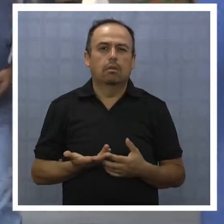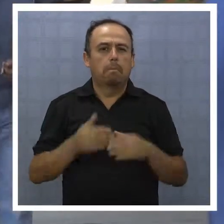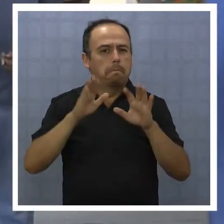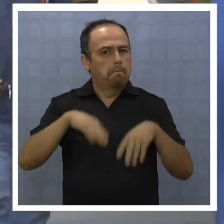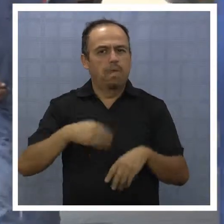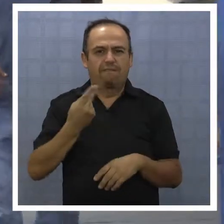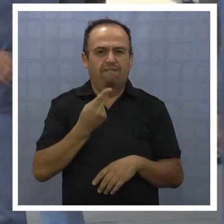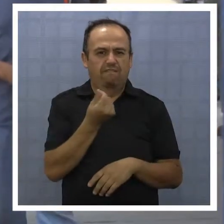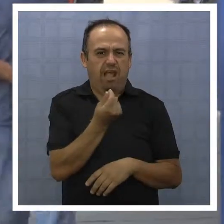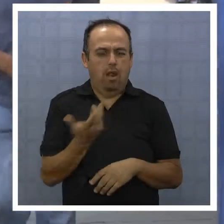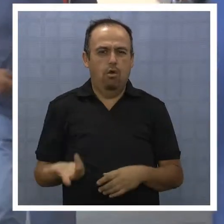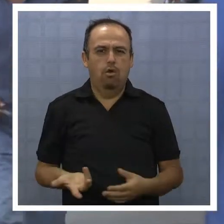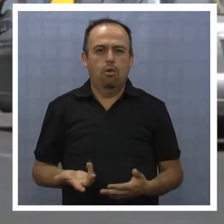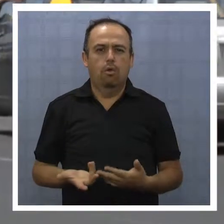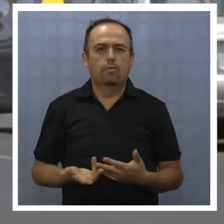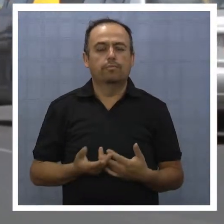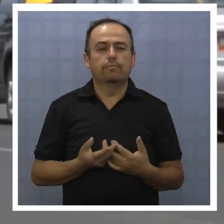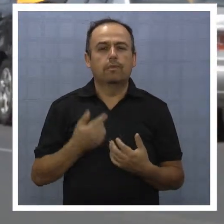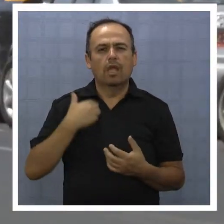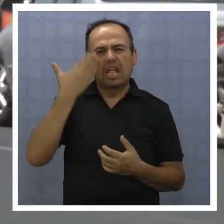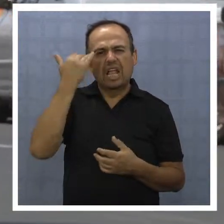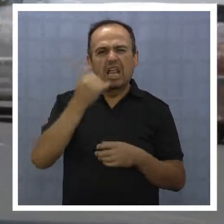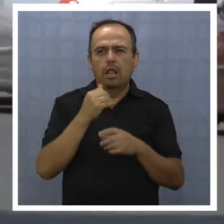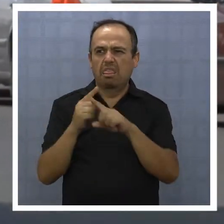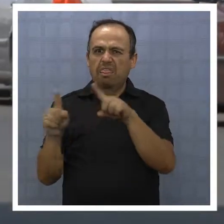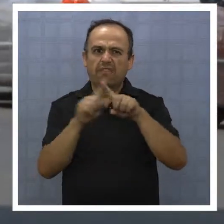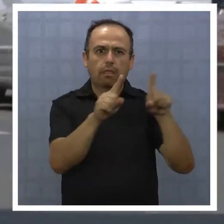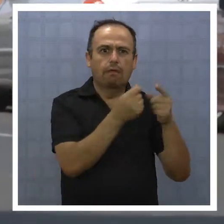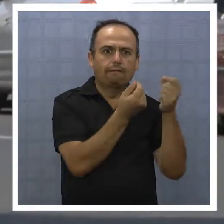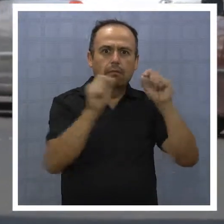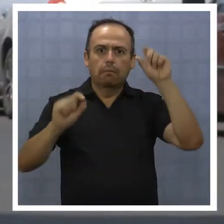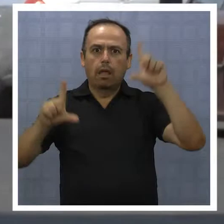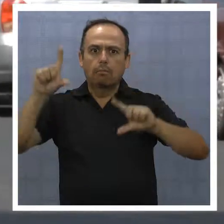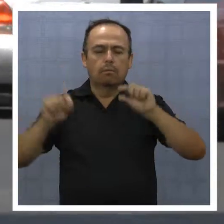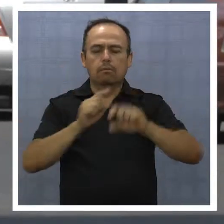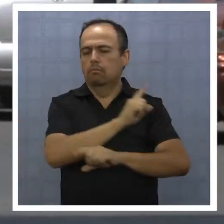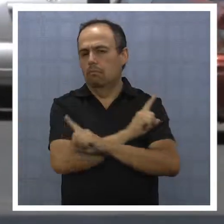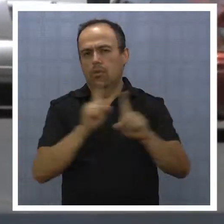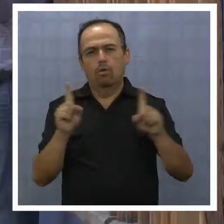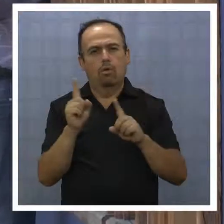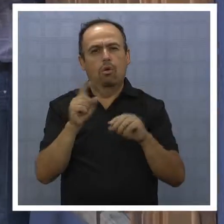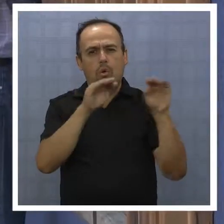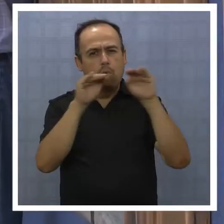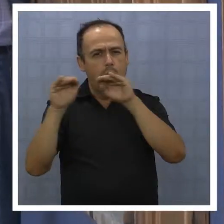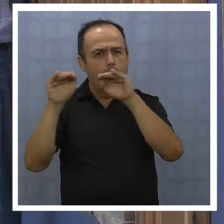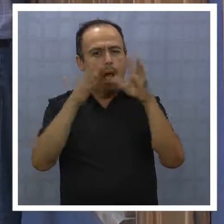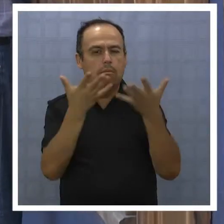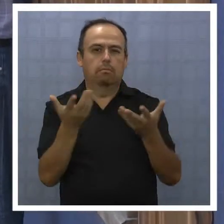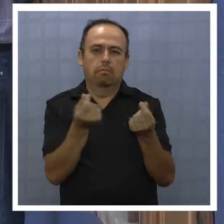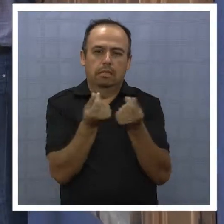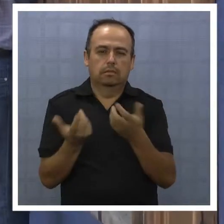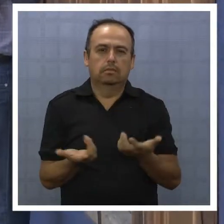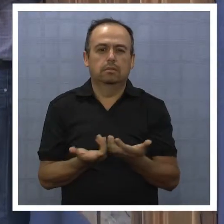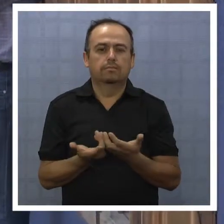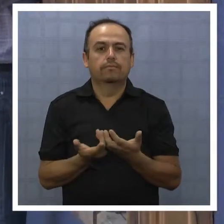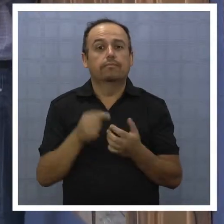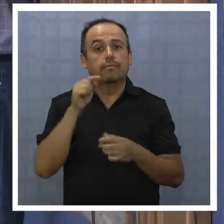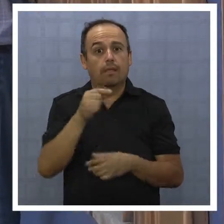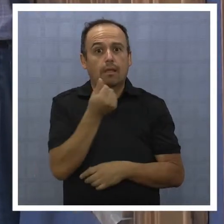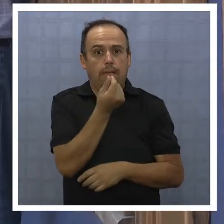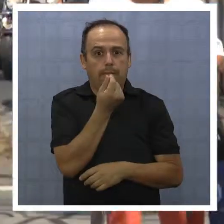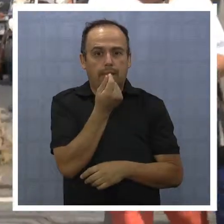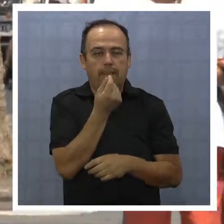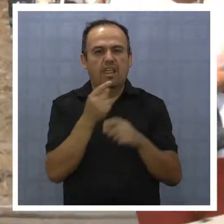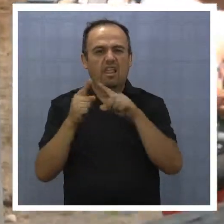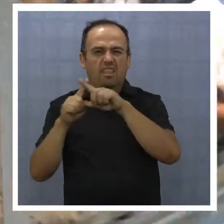mismo valor. Entonces no debería haber ninguna diferencia en cuanto a que una compañía cobre un precio y otra compañía cobre otro. Con esto, el precio de